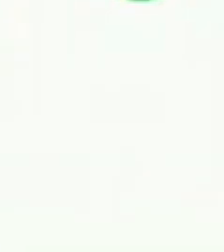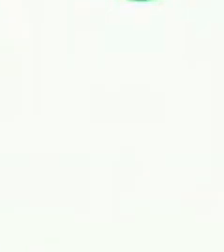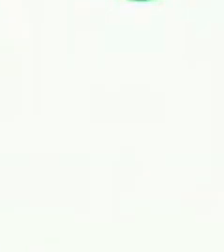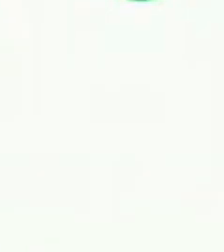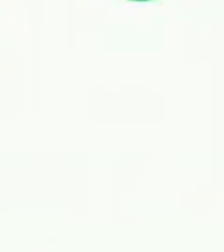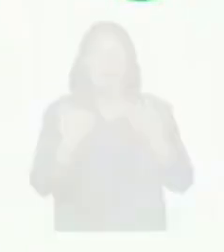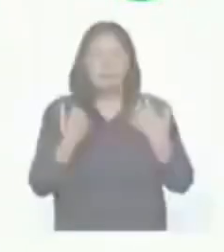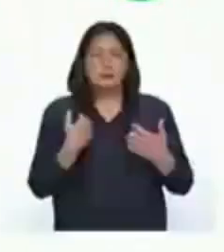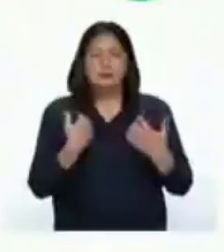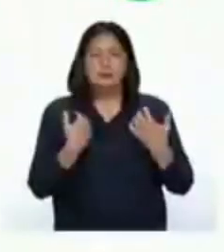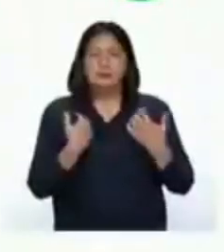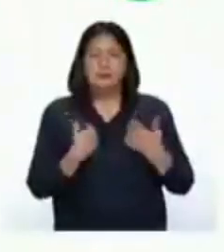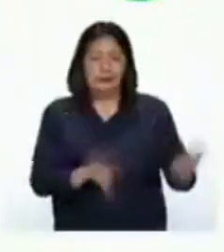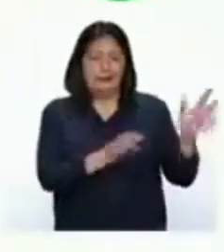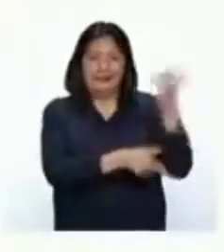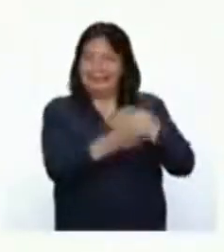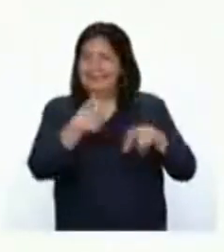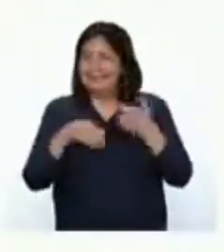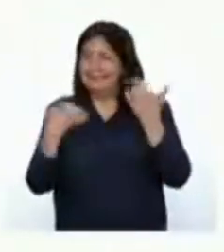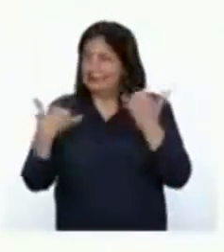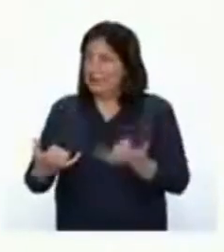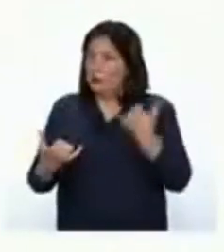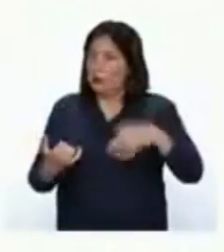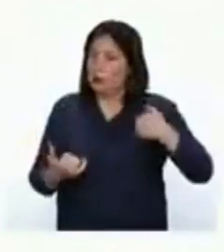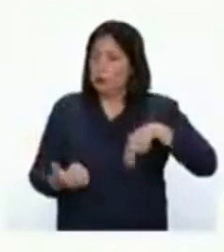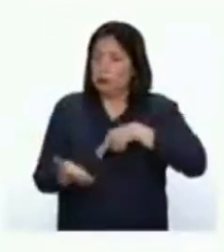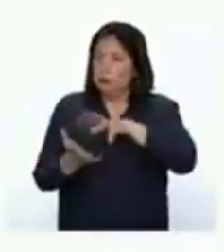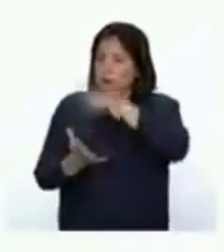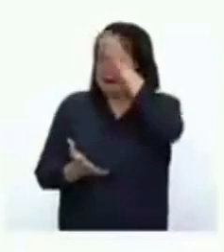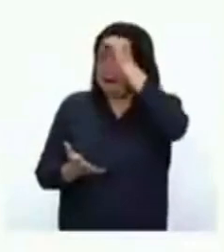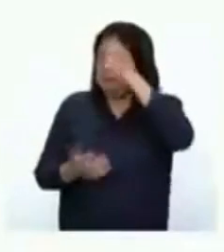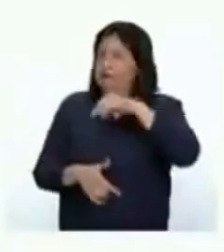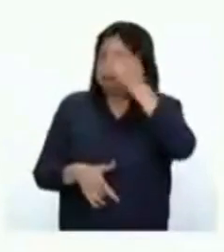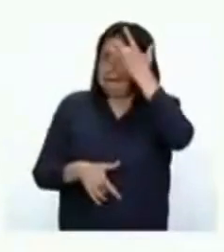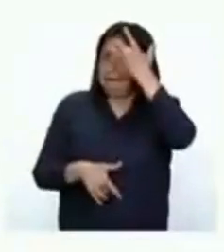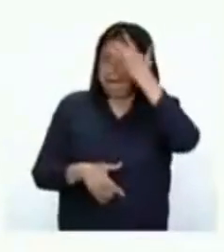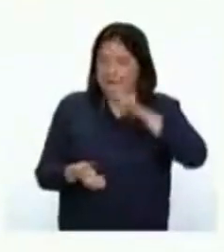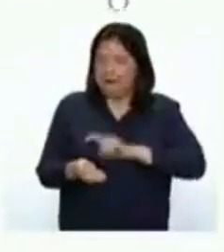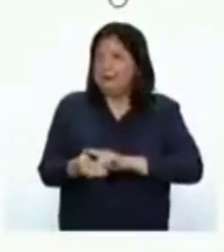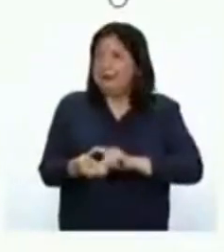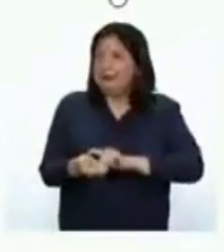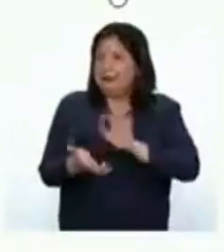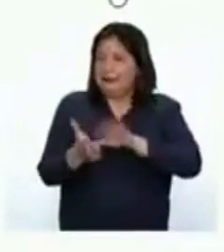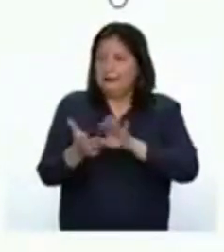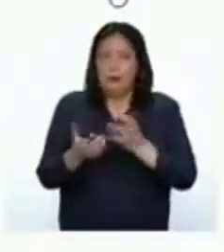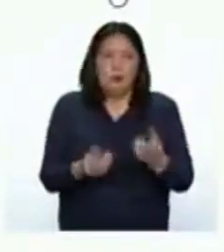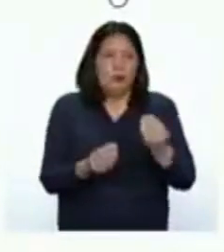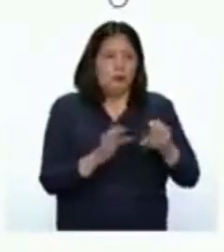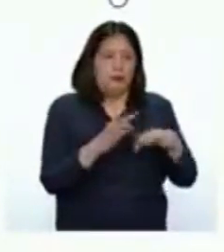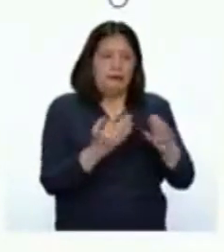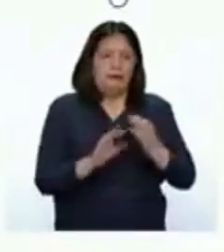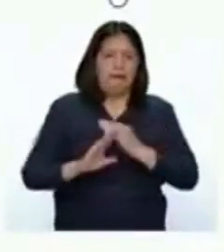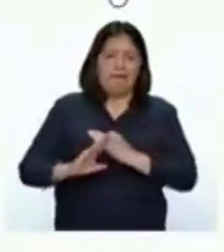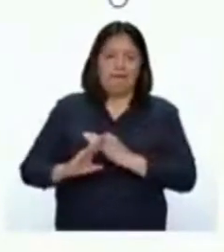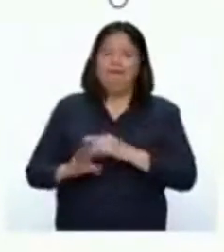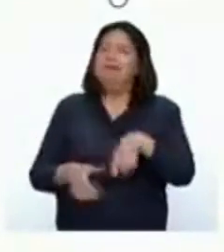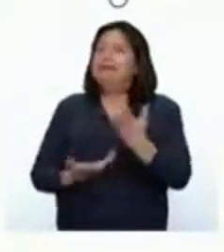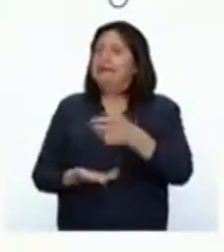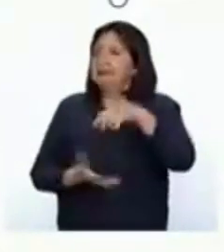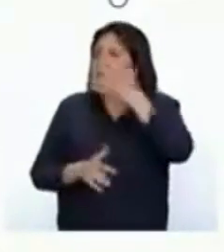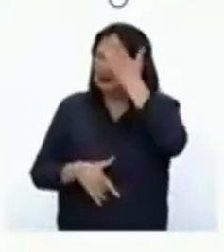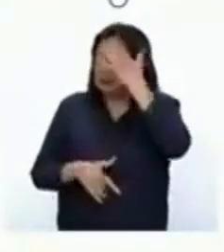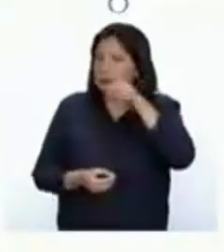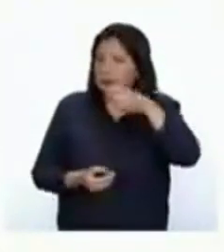Ya estamos de regreso. El día de hoy estamos aprendiendo sobre la anemia y cómo nuestras familias combaten esta enfermedad con la